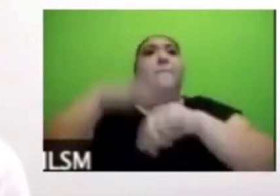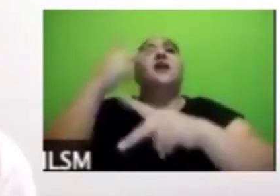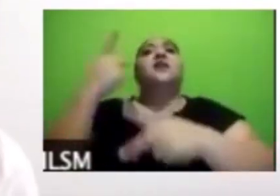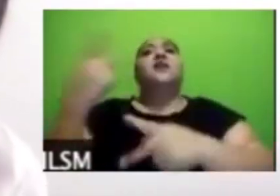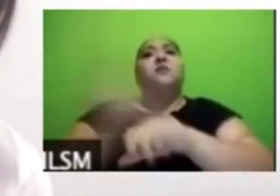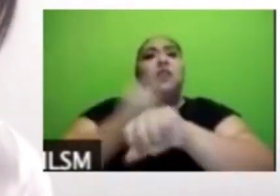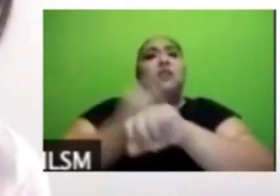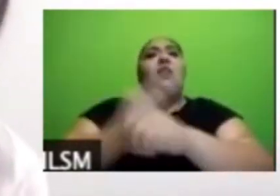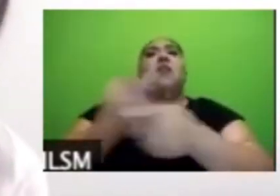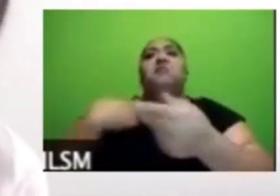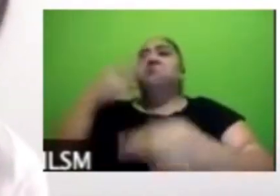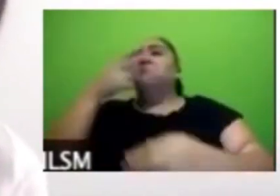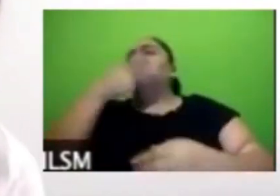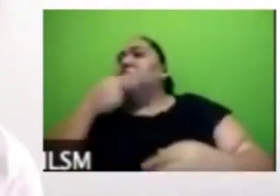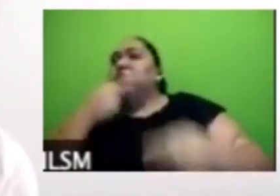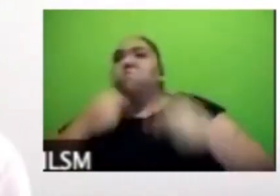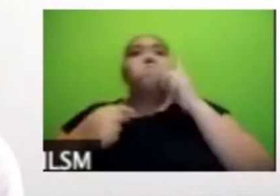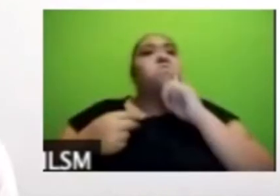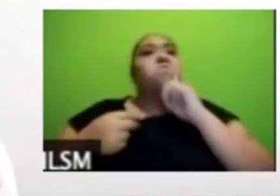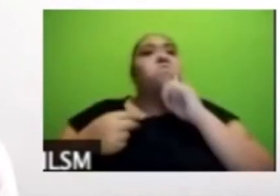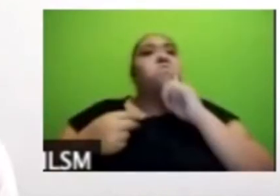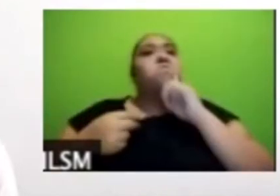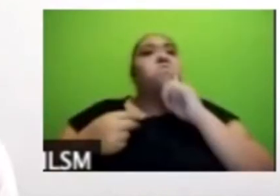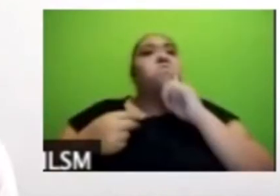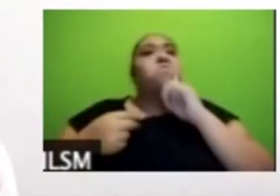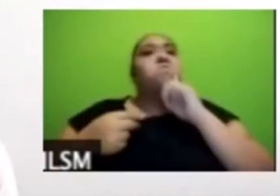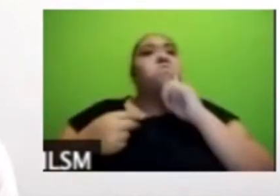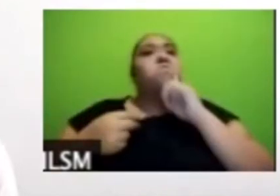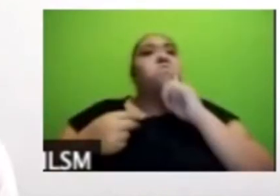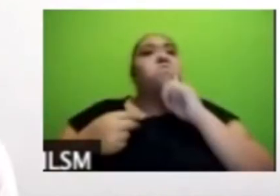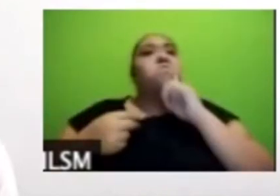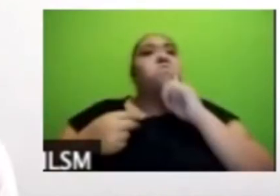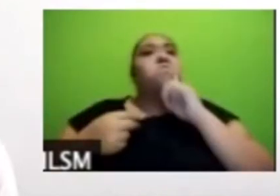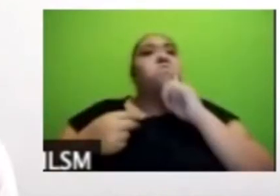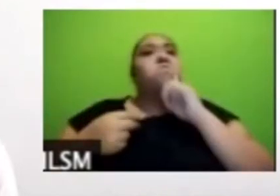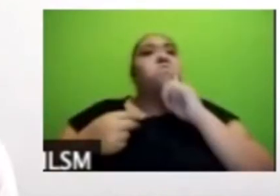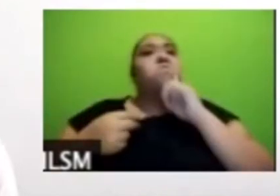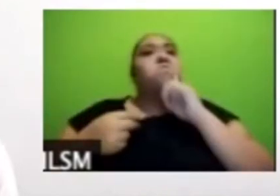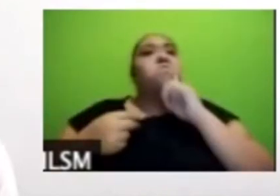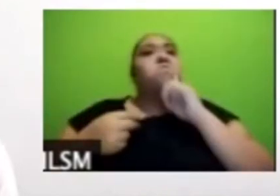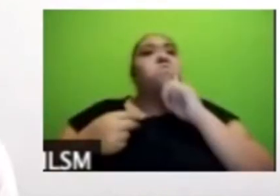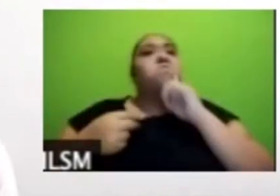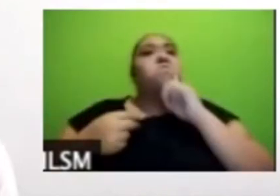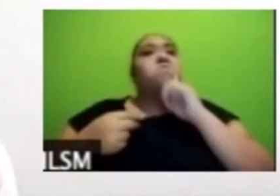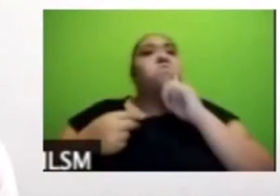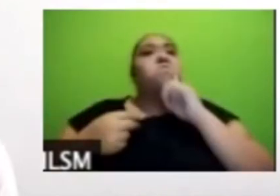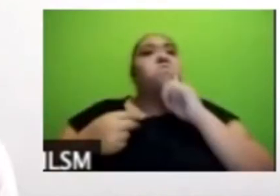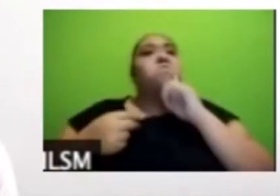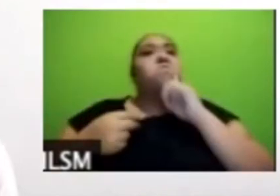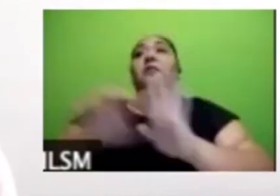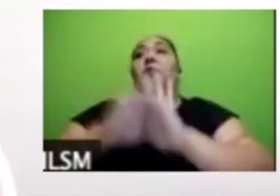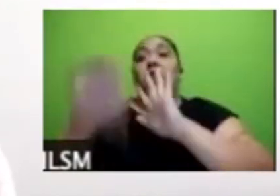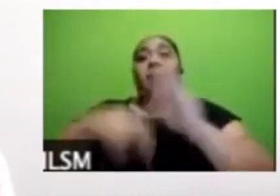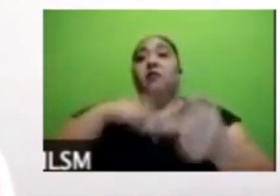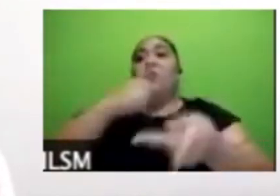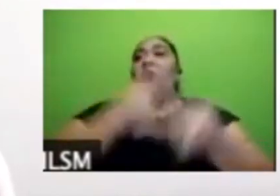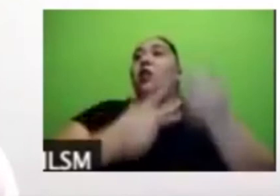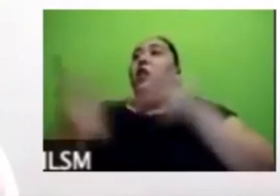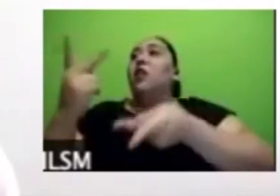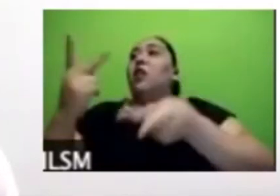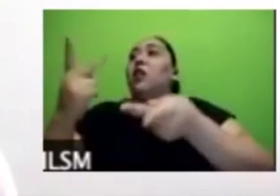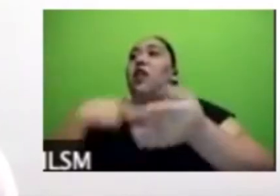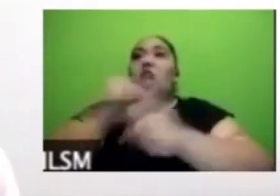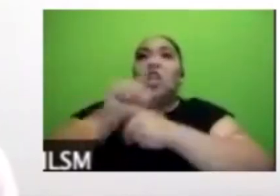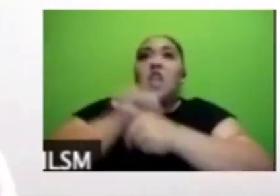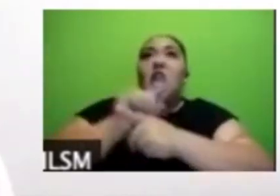Pero preguntamos quién es más probable de ser cuestionado por ser homosexual un hombre o una mujer y el 54% si nos decía que un